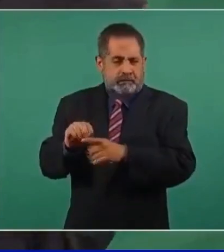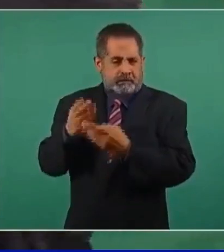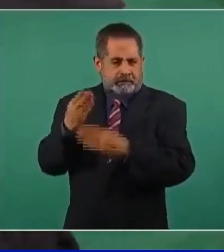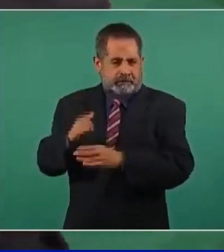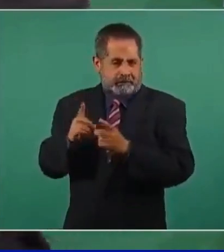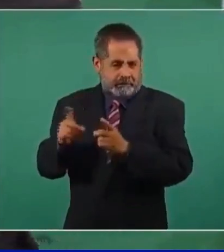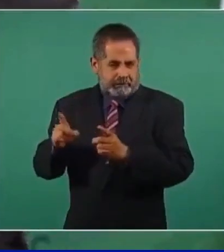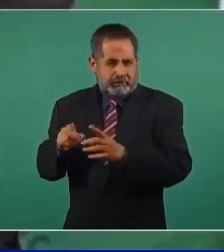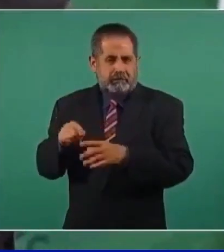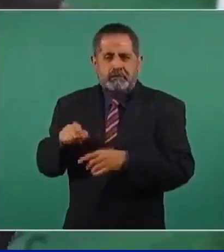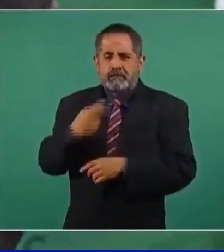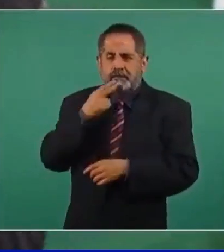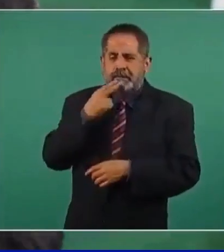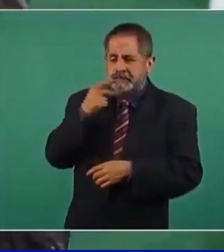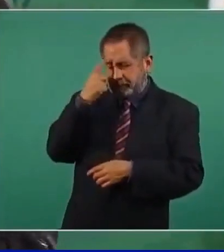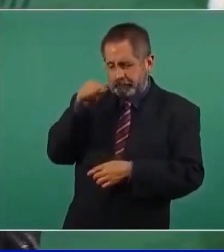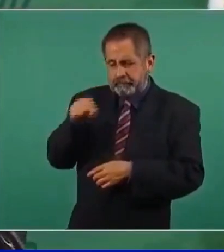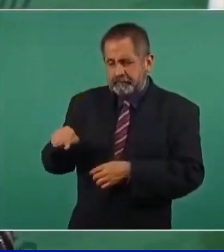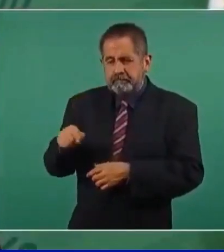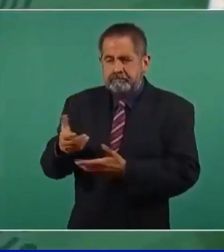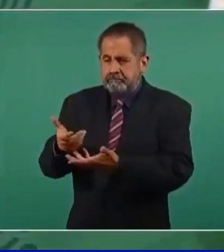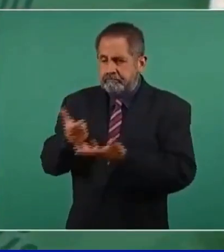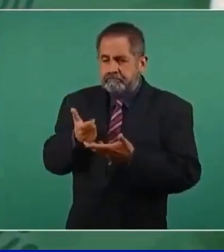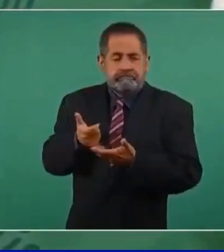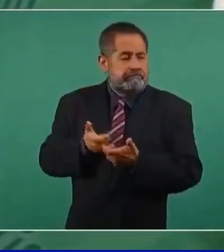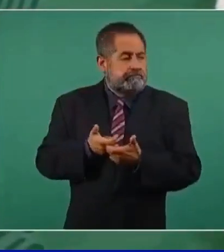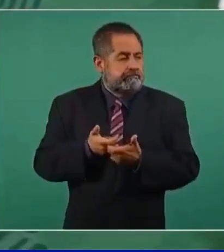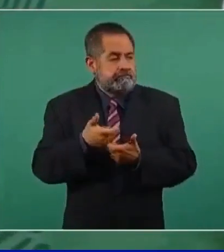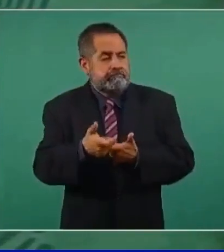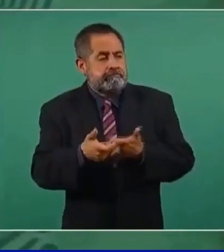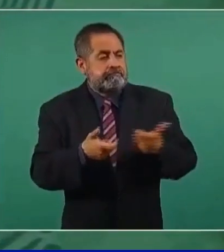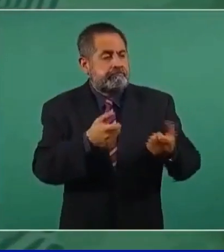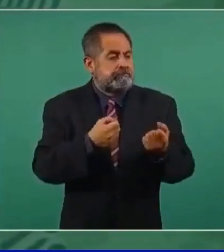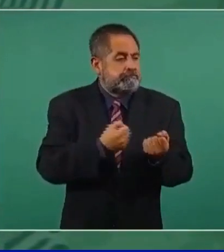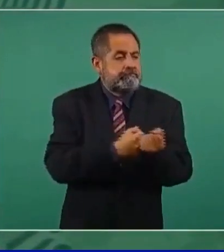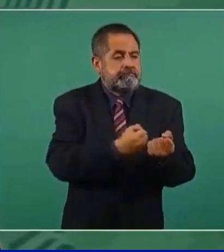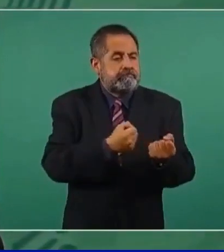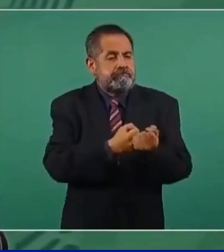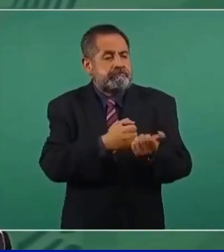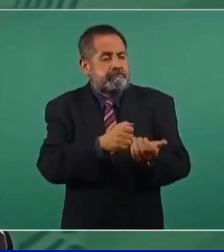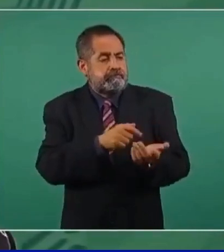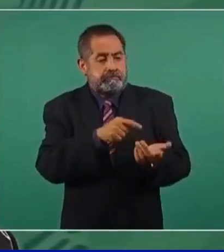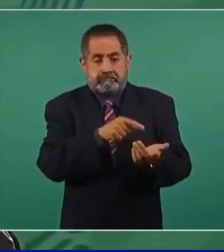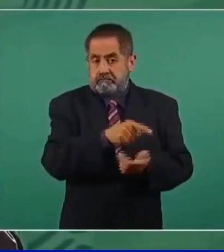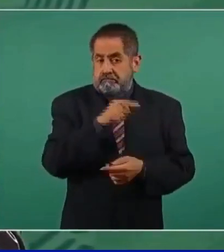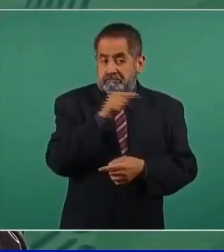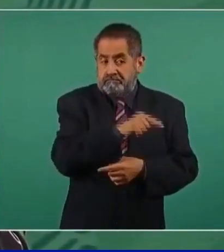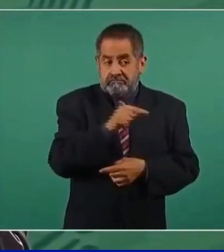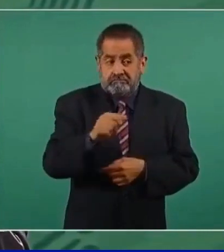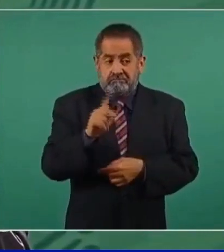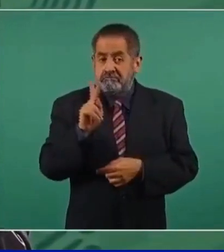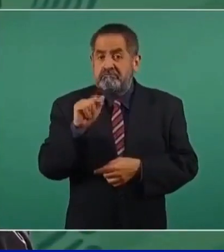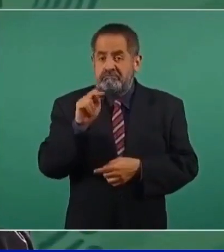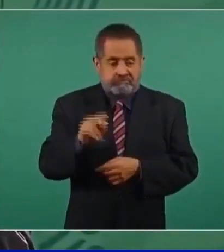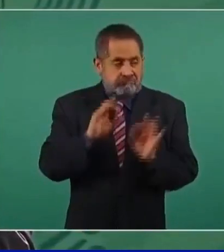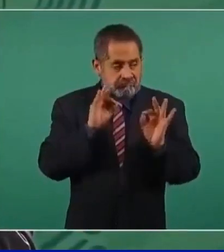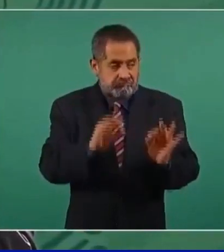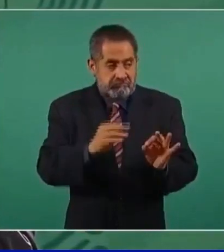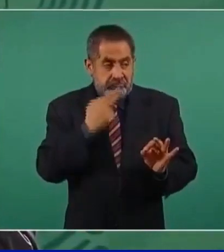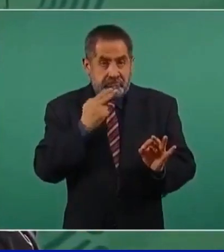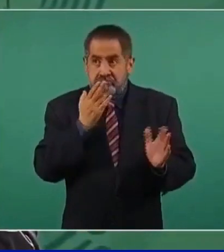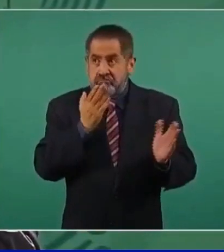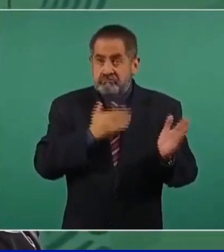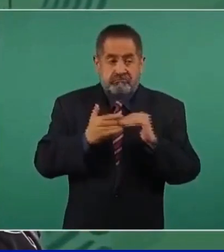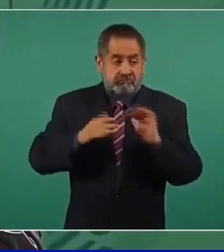utilizarla para financiar proyectos estratégicos para el país,